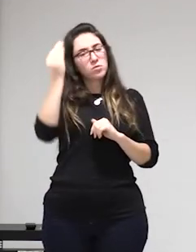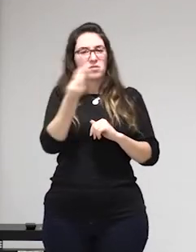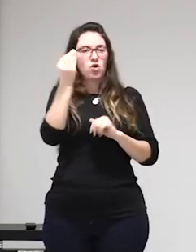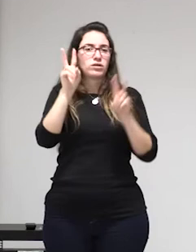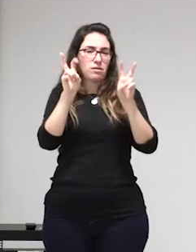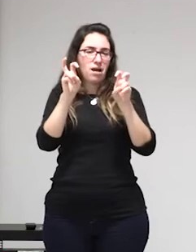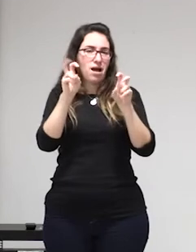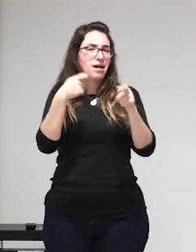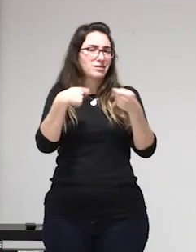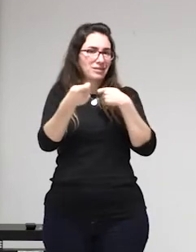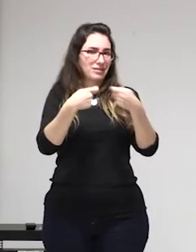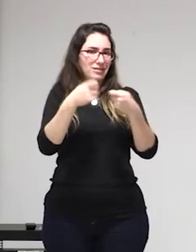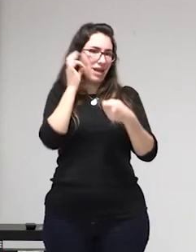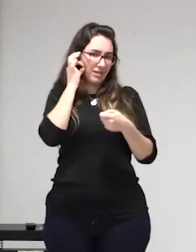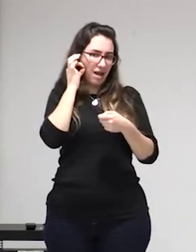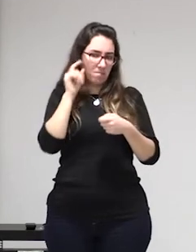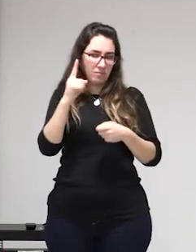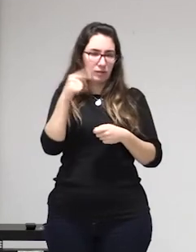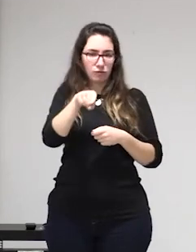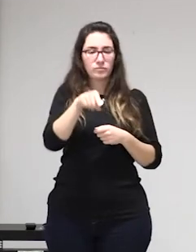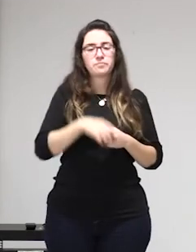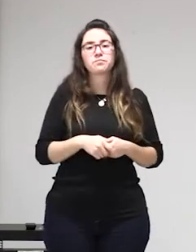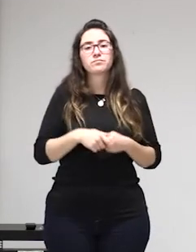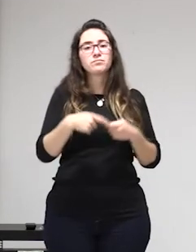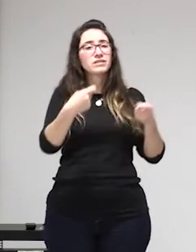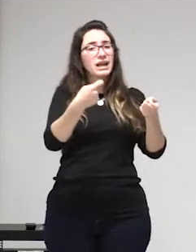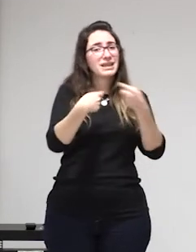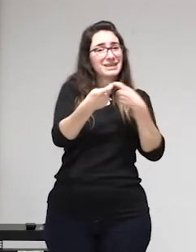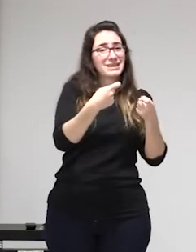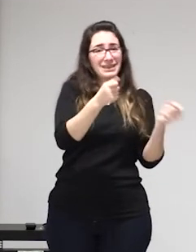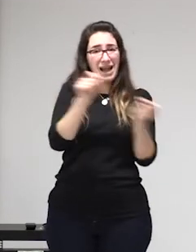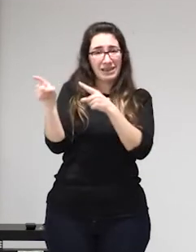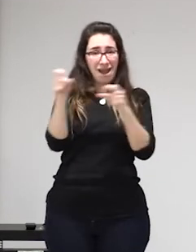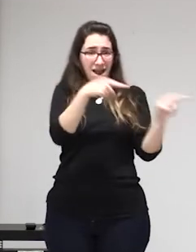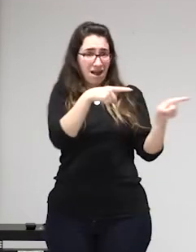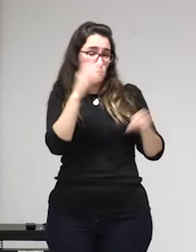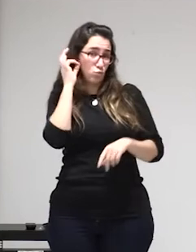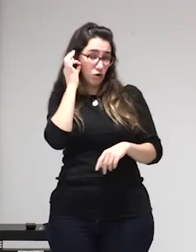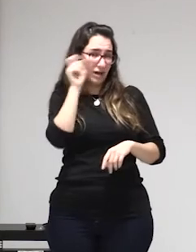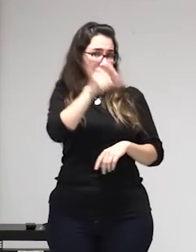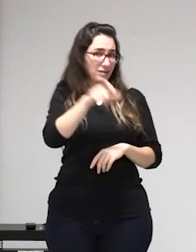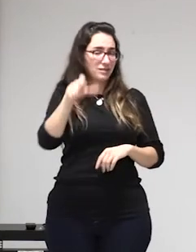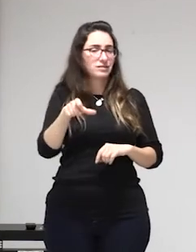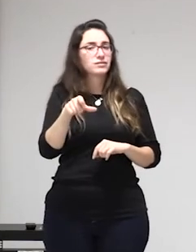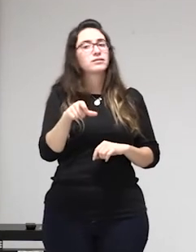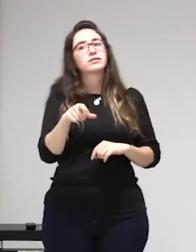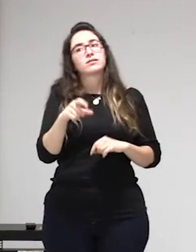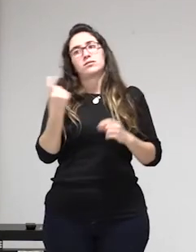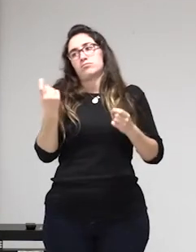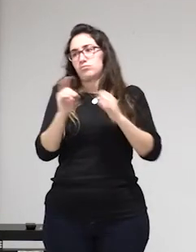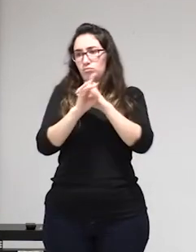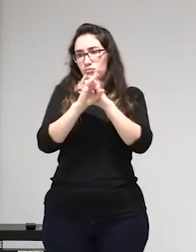doce algunas son más reflexiones que preguntas así que pido que por favor si pueden ser preguntas concretas para poder